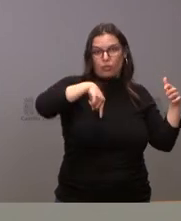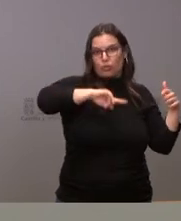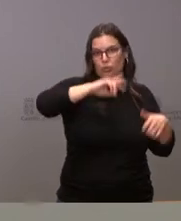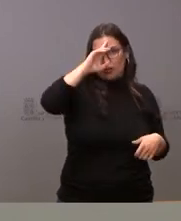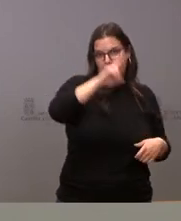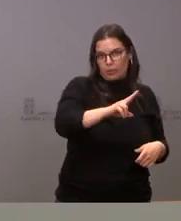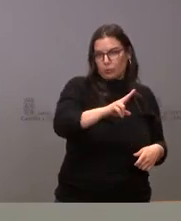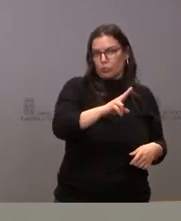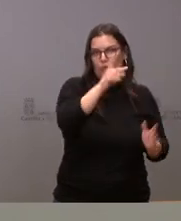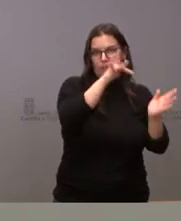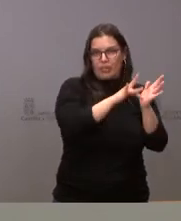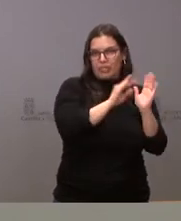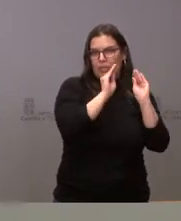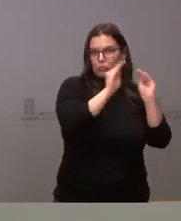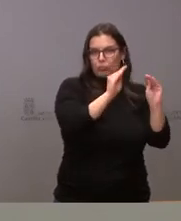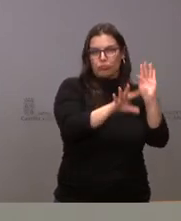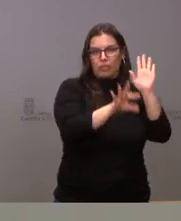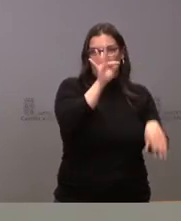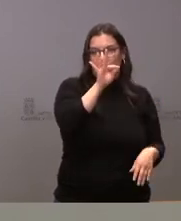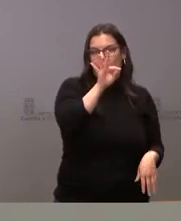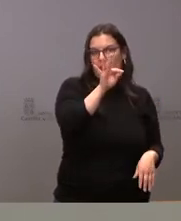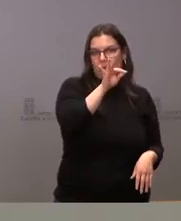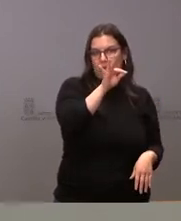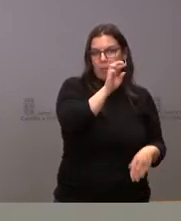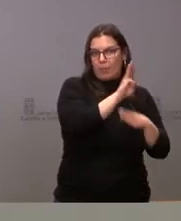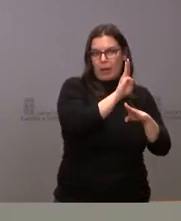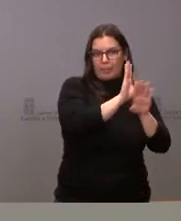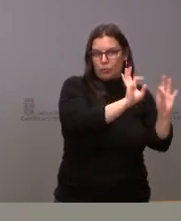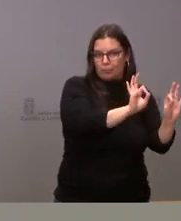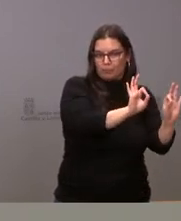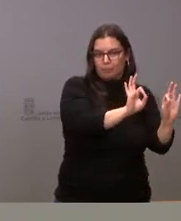la fecha que pone el Parlamento.